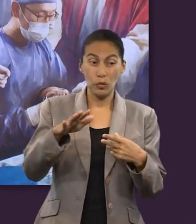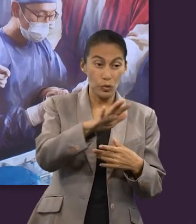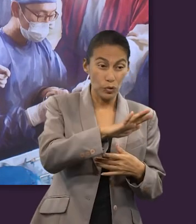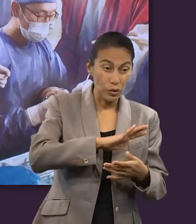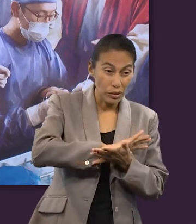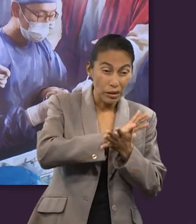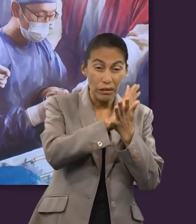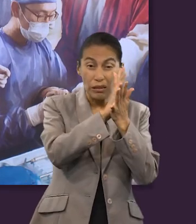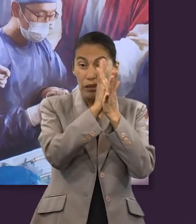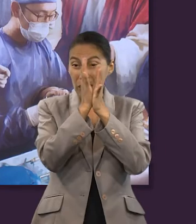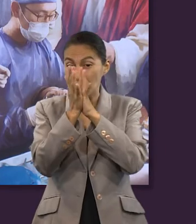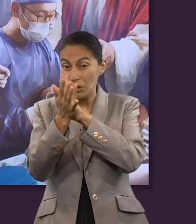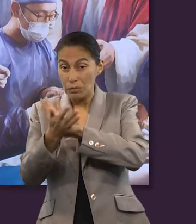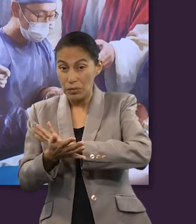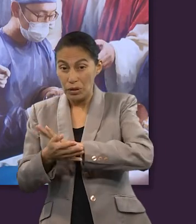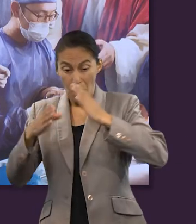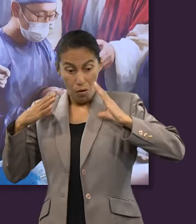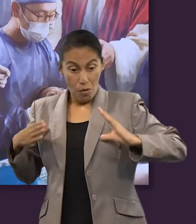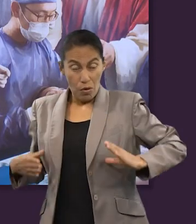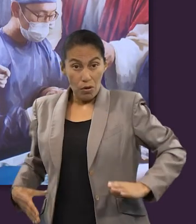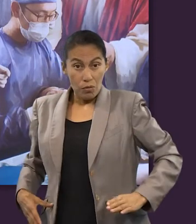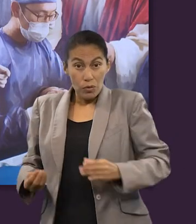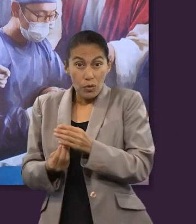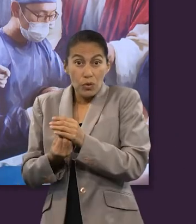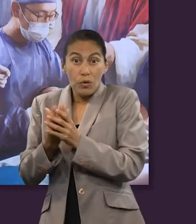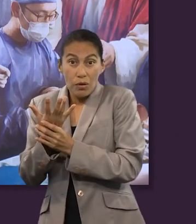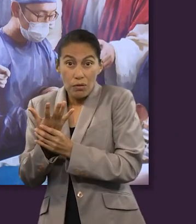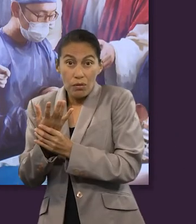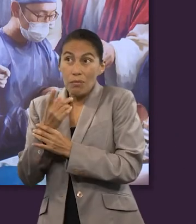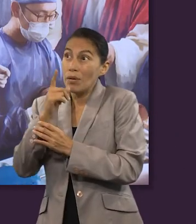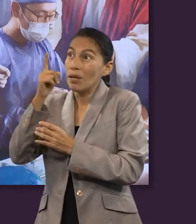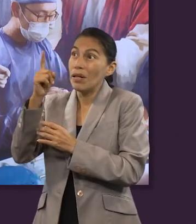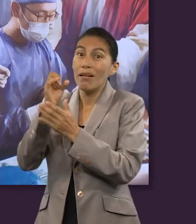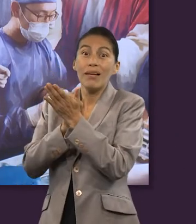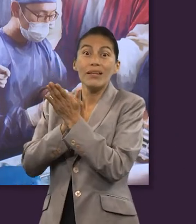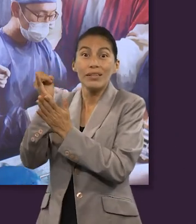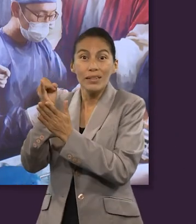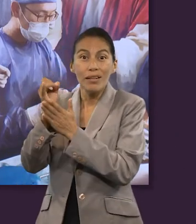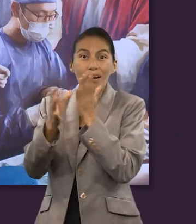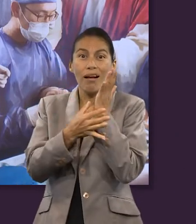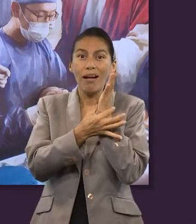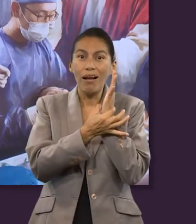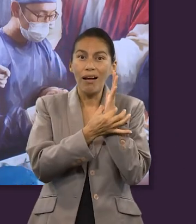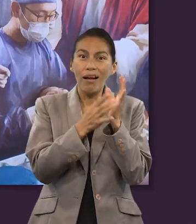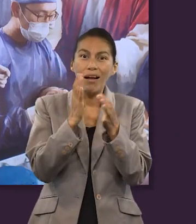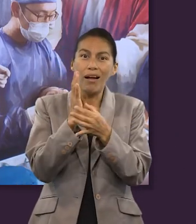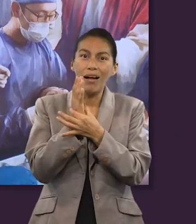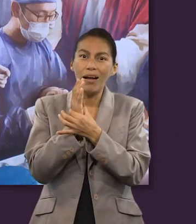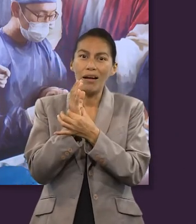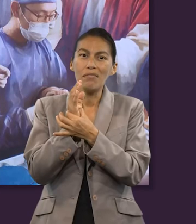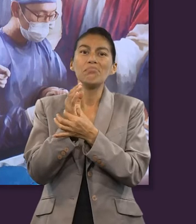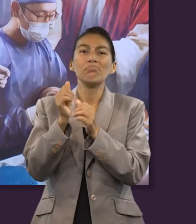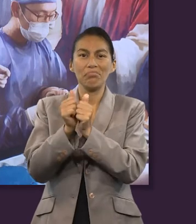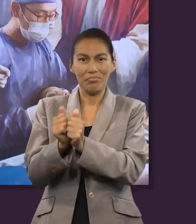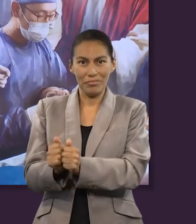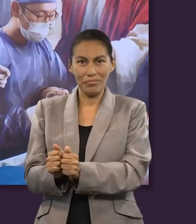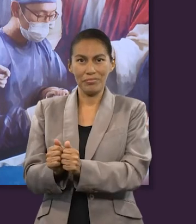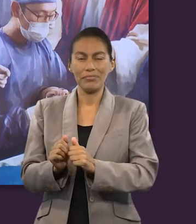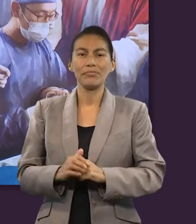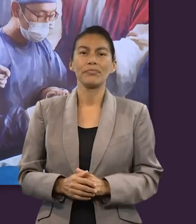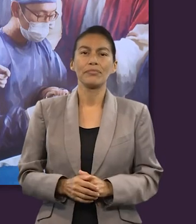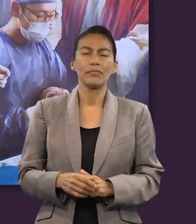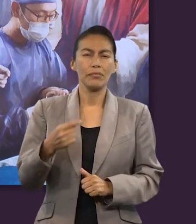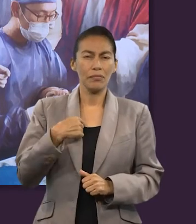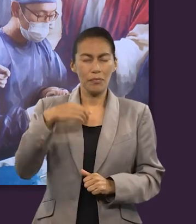o van a ser transformados y van a recibir un cuerpo nuevo, pero Él decidió dejar sobre su cuerpo las marcas. Y yo creo